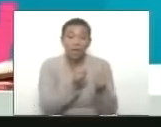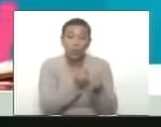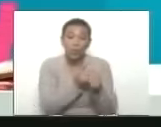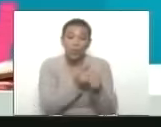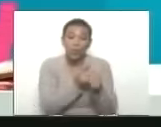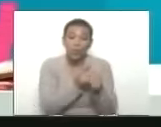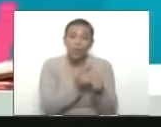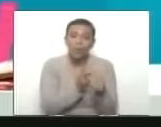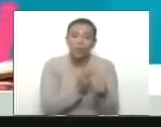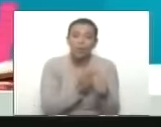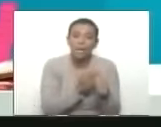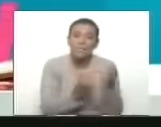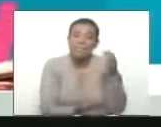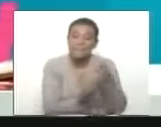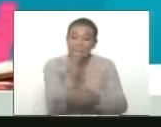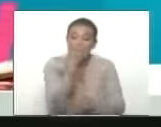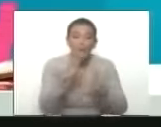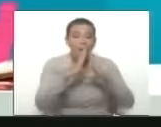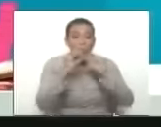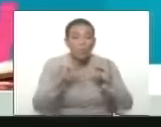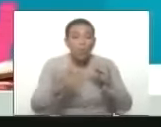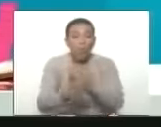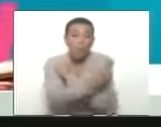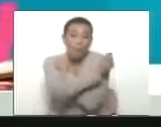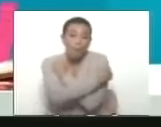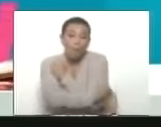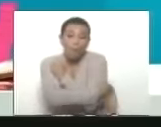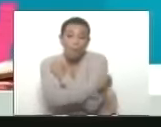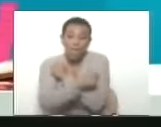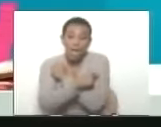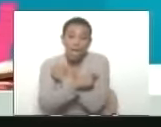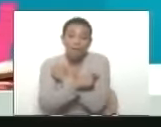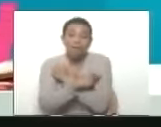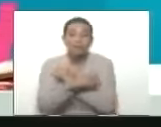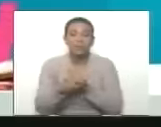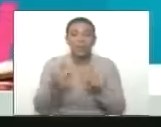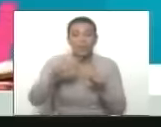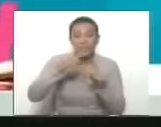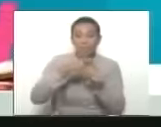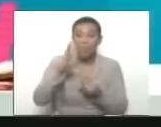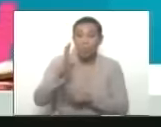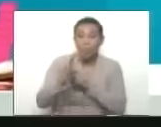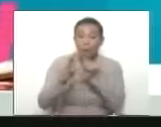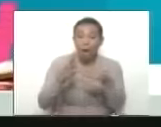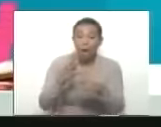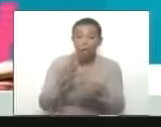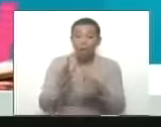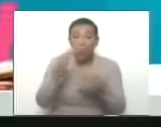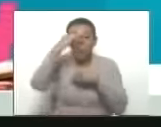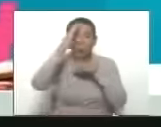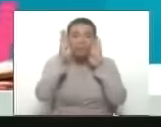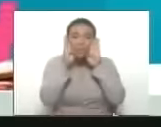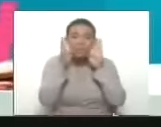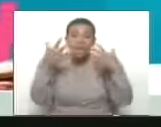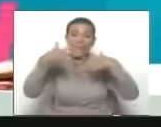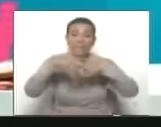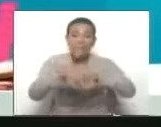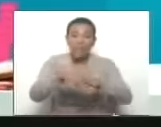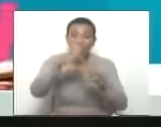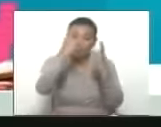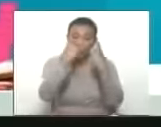se crean en todos los hospitales tipo cuatro las unidades de atención integral